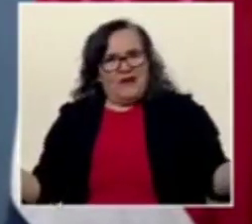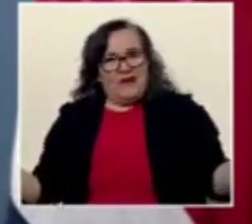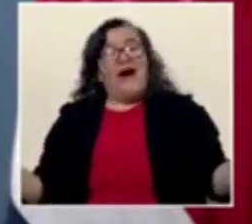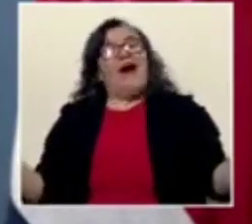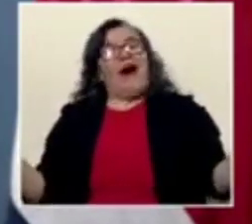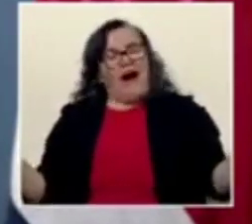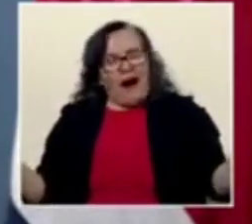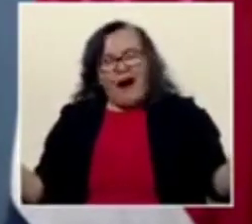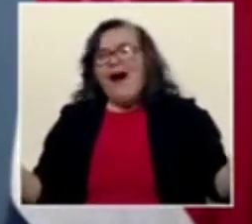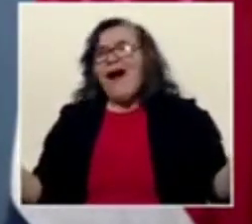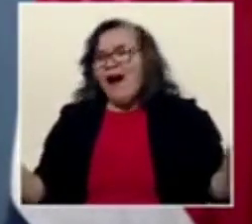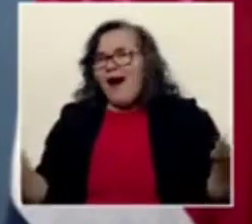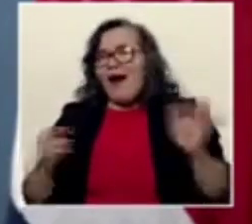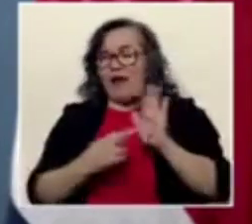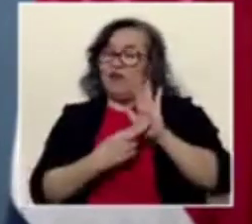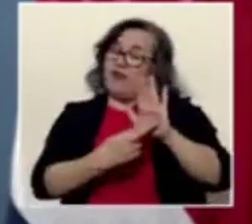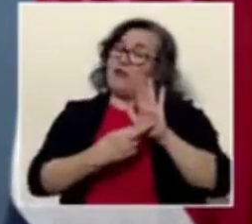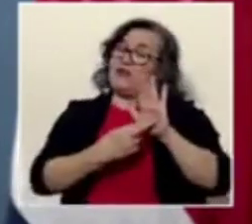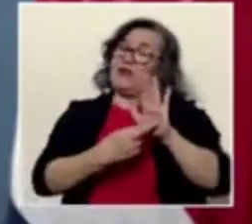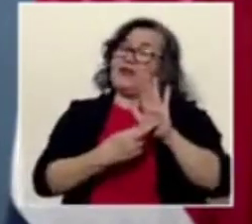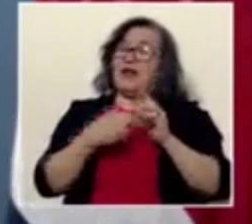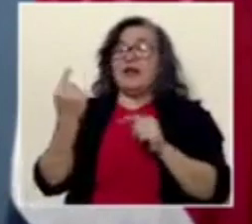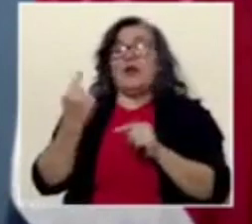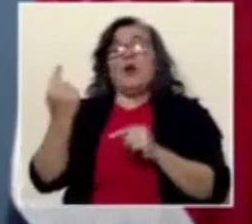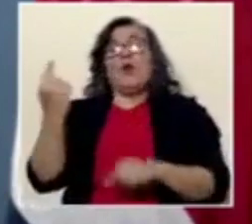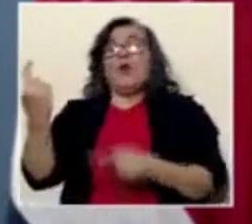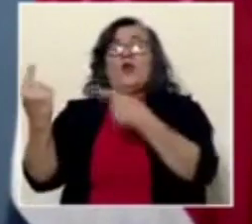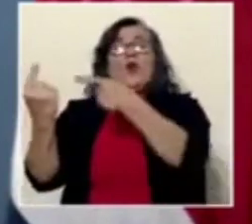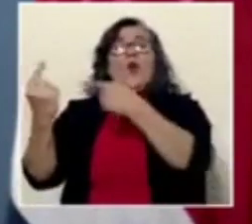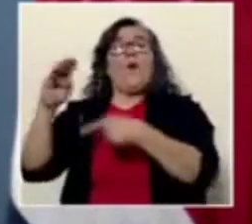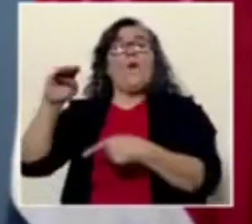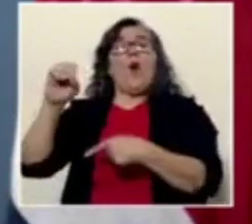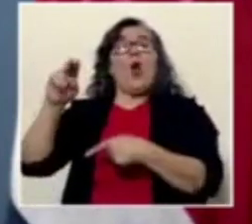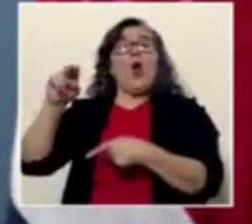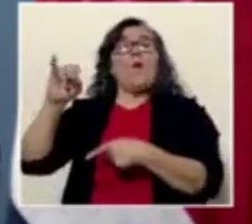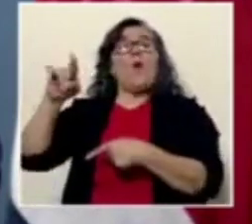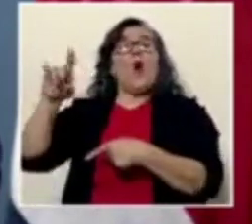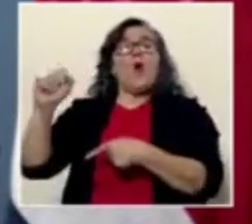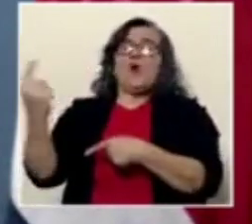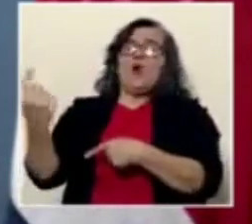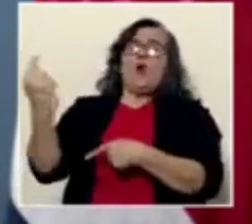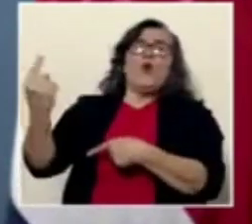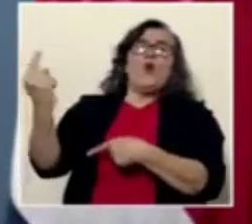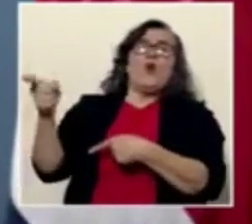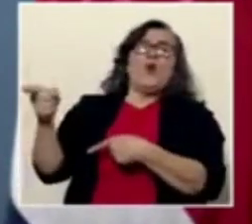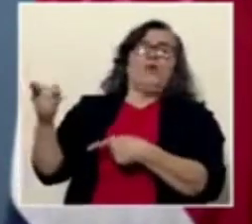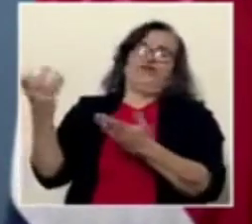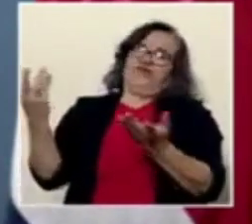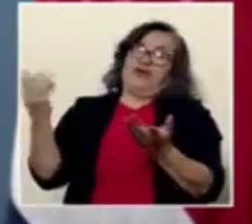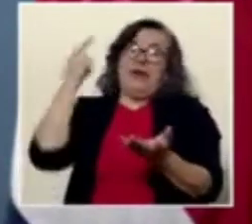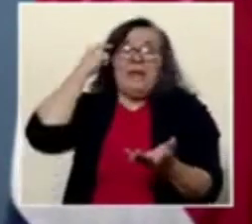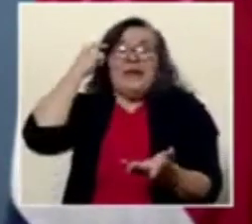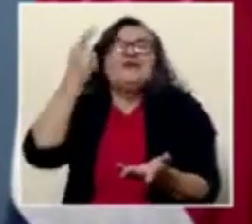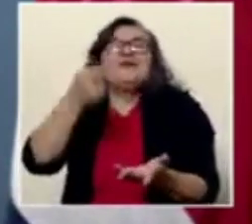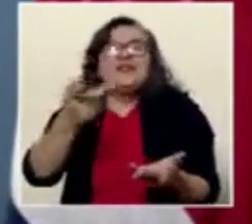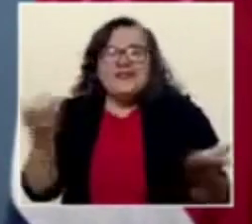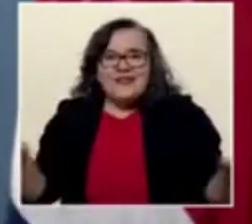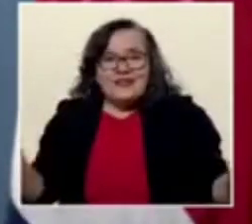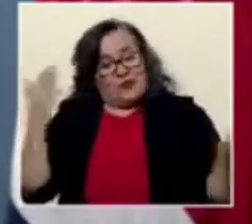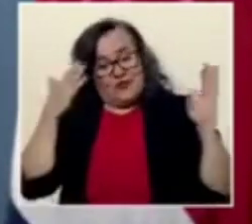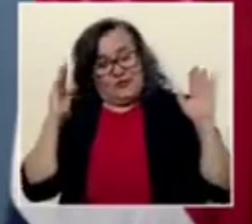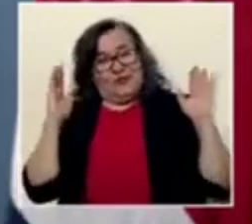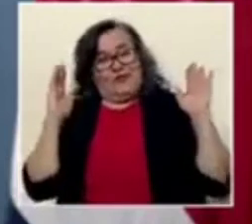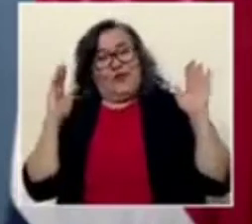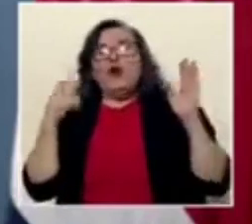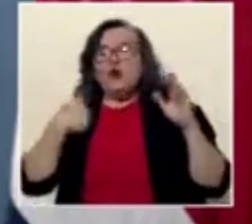Ah, porque hay un representante exclusivo, una casa, no sé por qué será. Bueno, piense usted, lo estamos